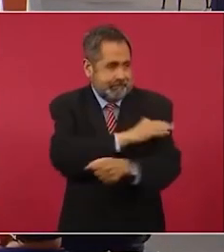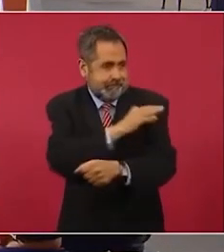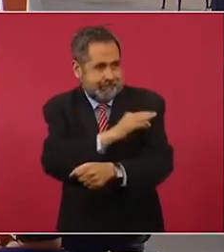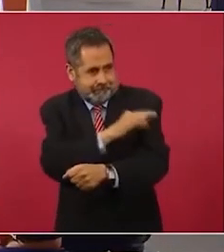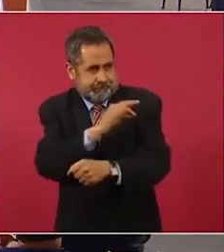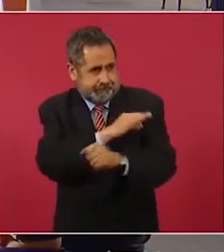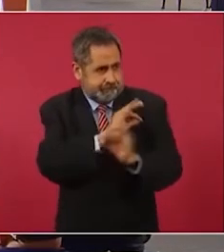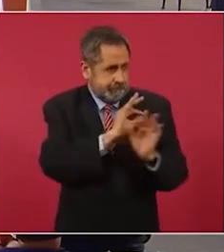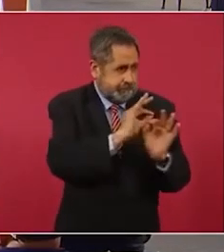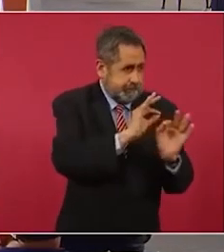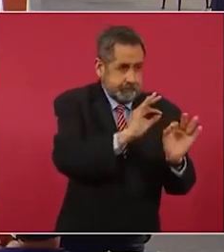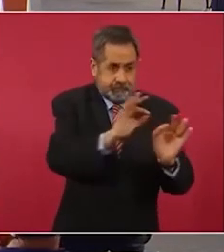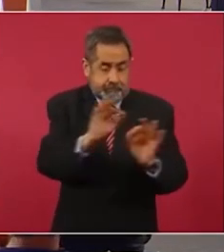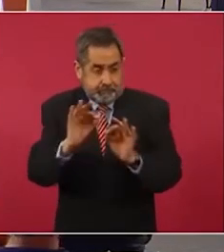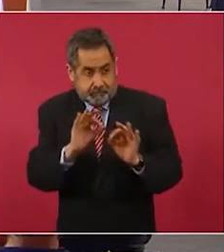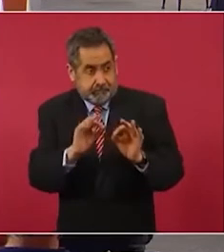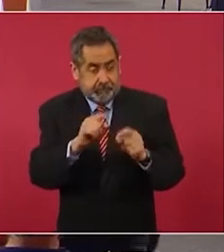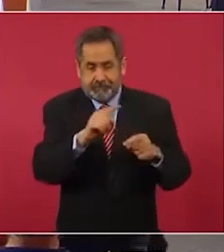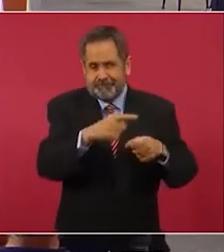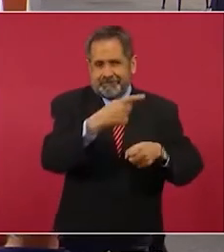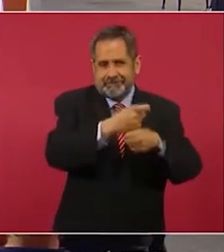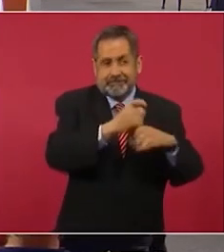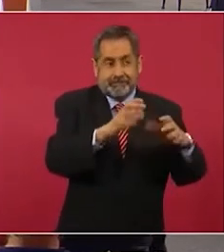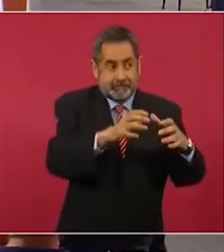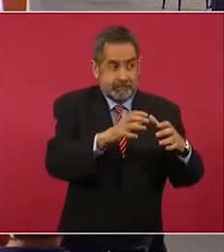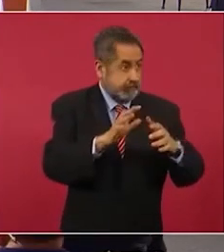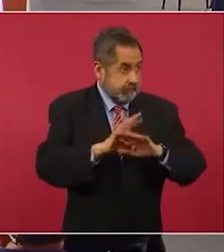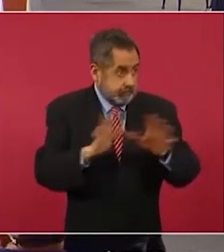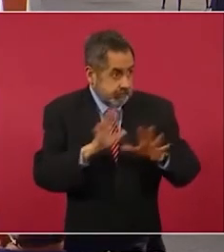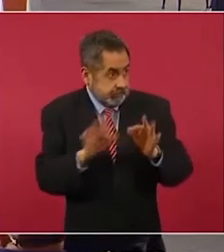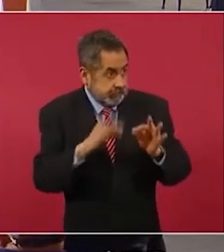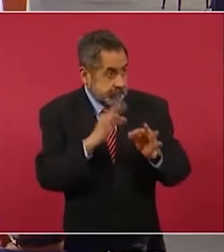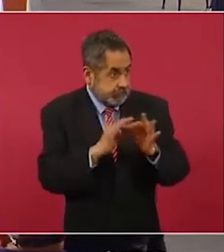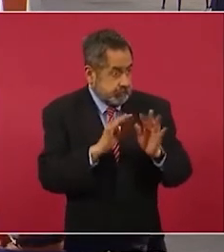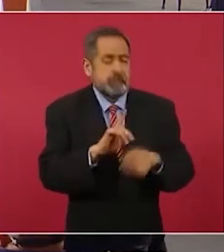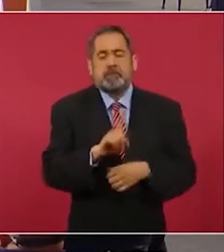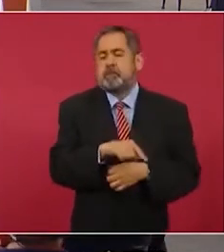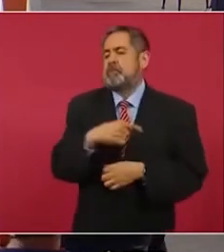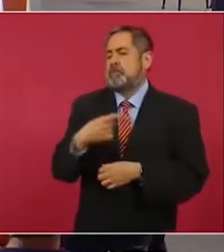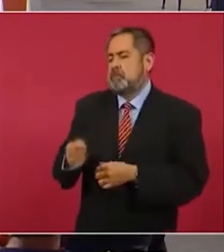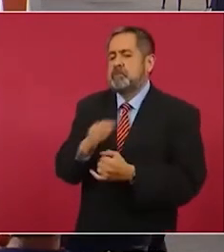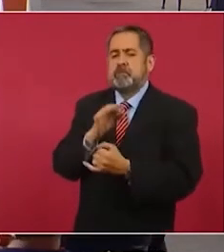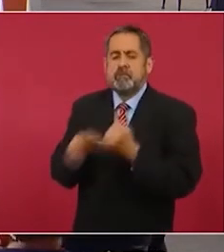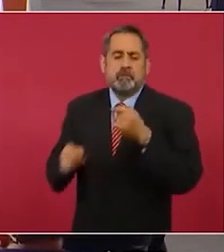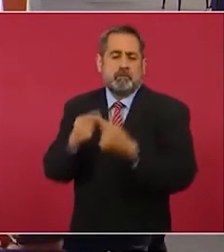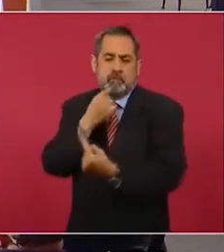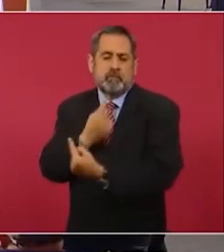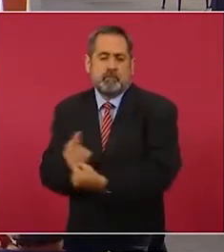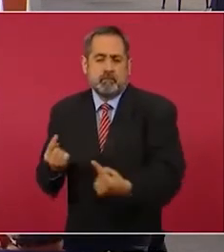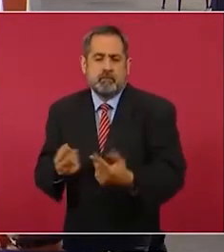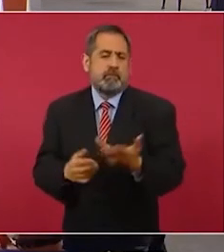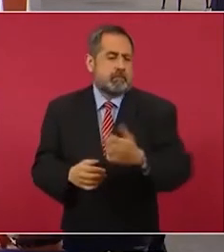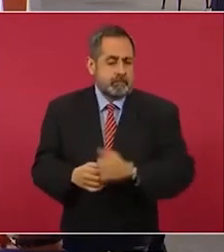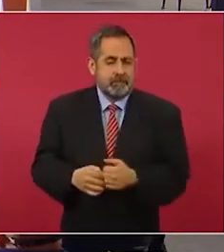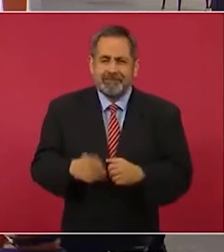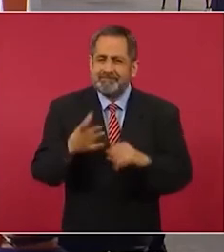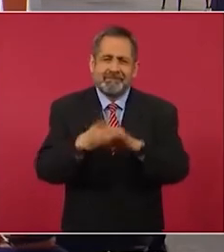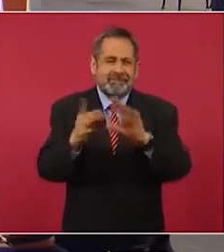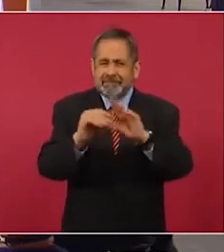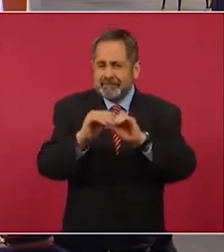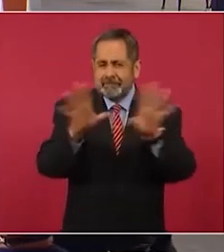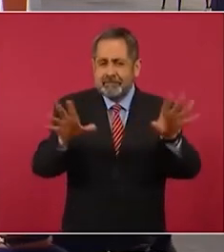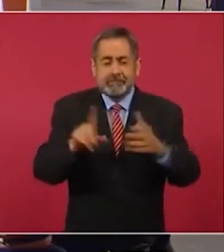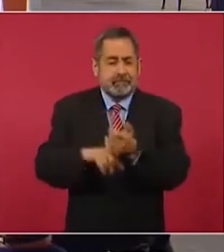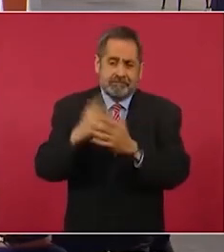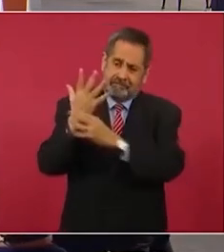impacto de las vacunas en los grupos de mayor prioridad como las personas adultas mayores es inconfundible la recomendación de la OMS